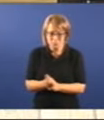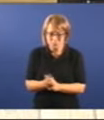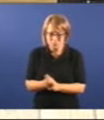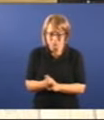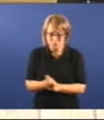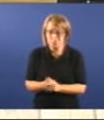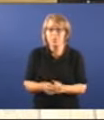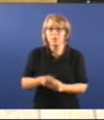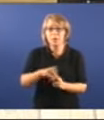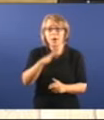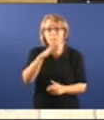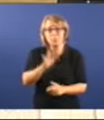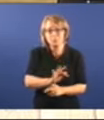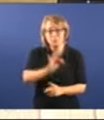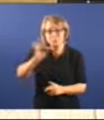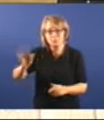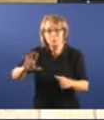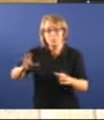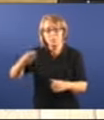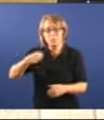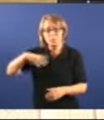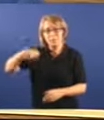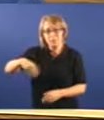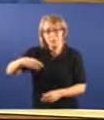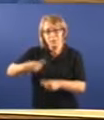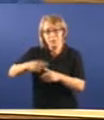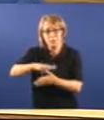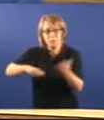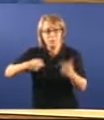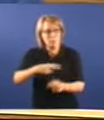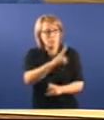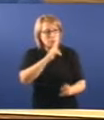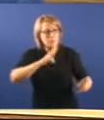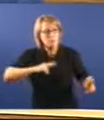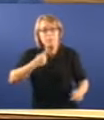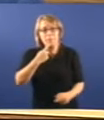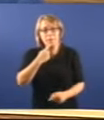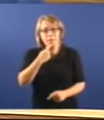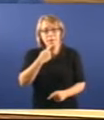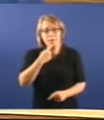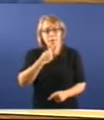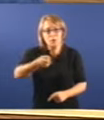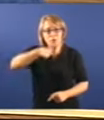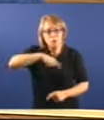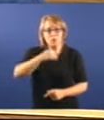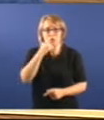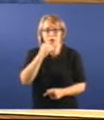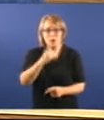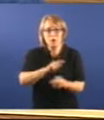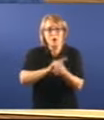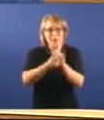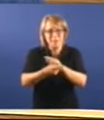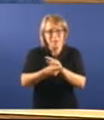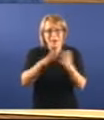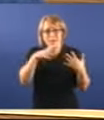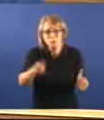Tenga a palabra para respostar o presidente da Asunta. Dice vostede, señoría, se vamos a rectificar a actual política